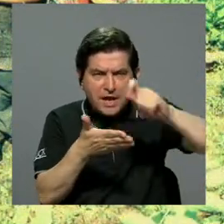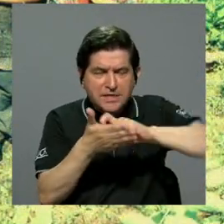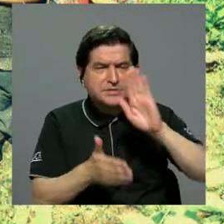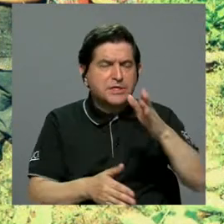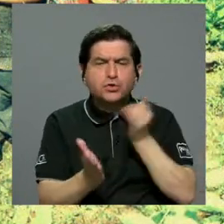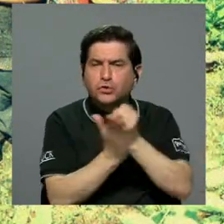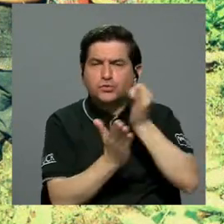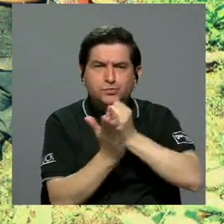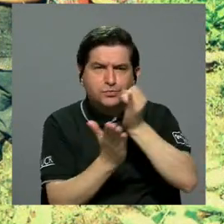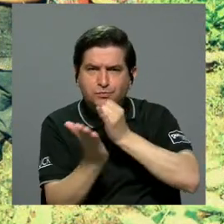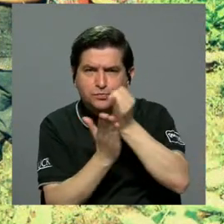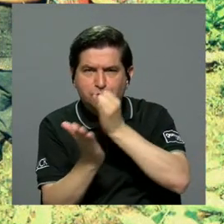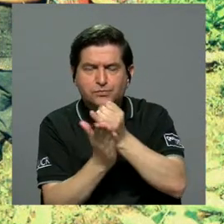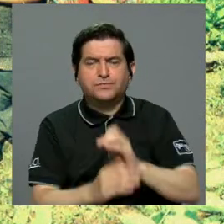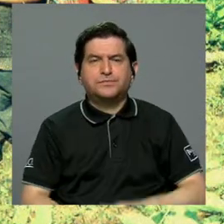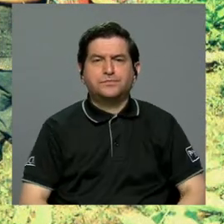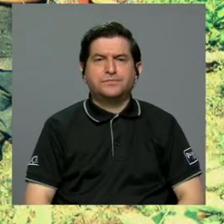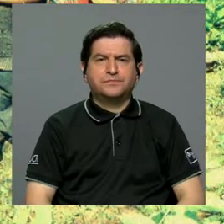sobre sus investigaciones.